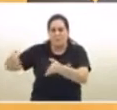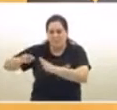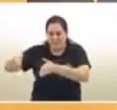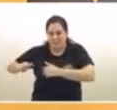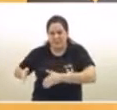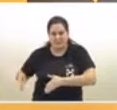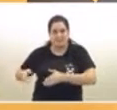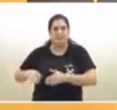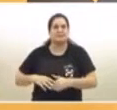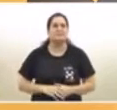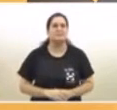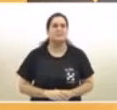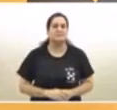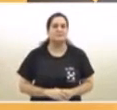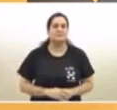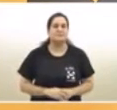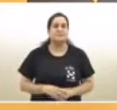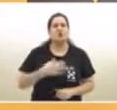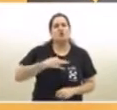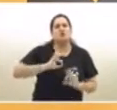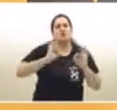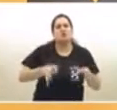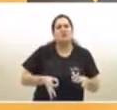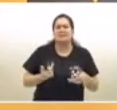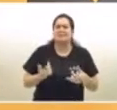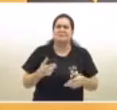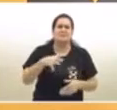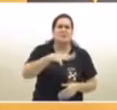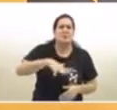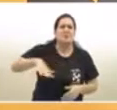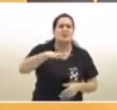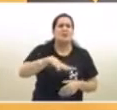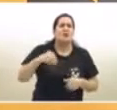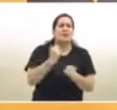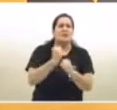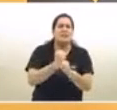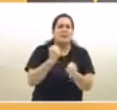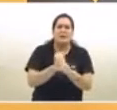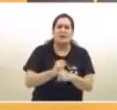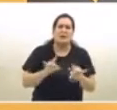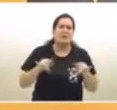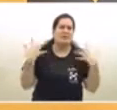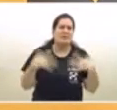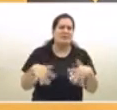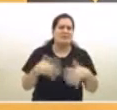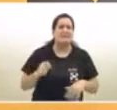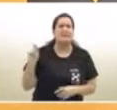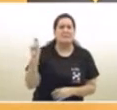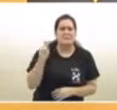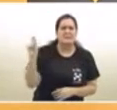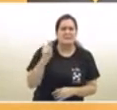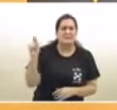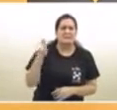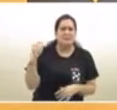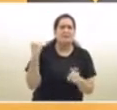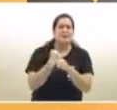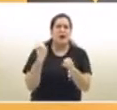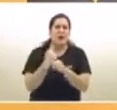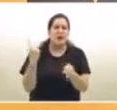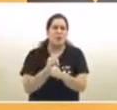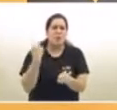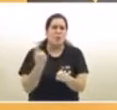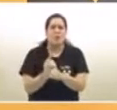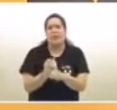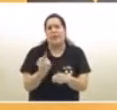Yo sé que es un sector que viene realmente con mucha angustia, muchos meses de no poder trabajar, uno de los pilares en la Ciudad de Buenos Aires